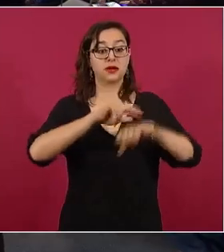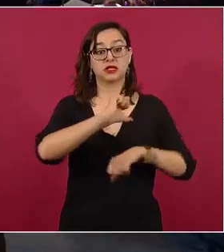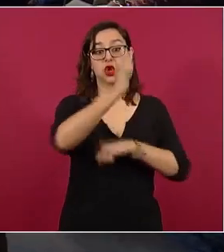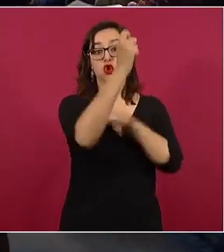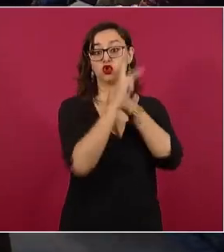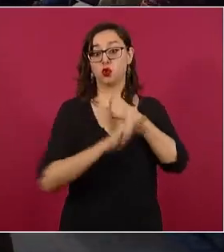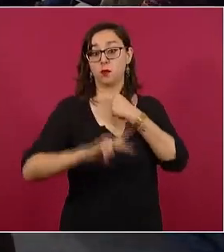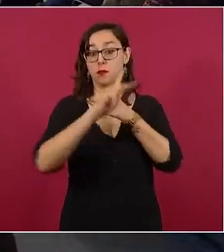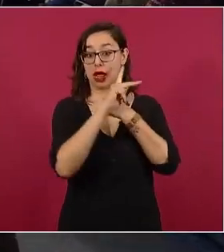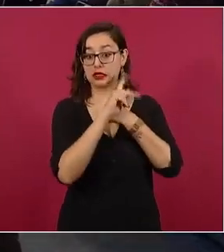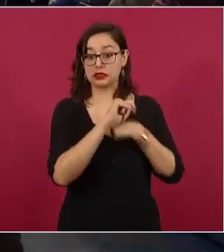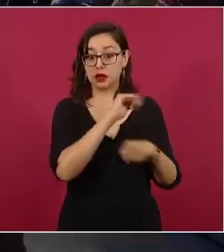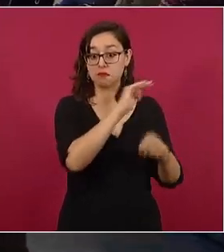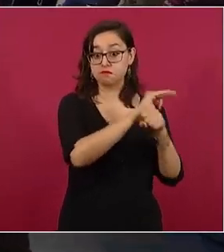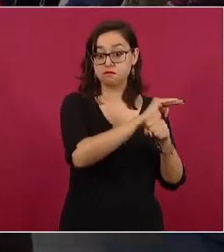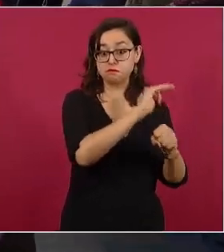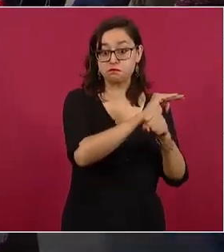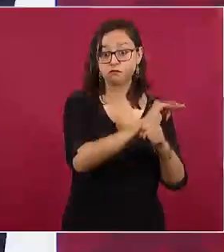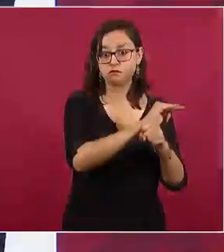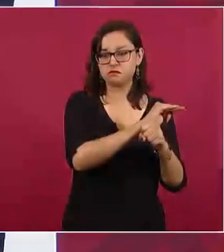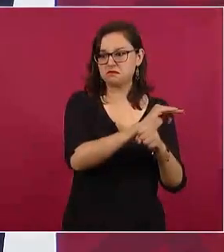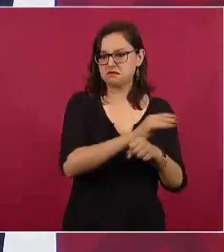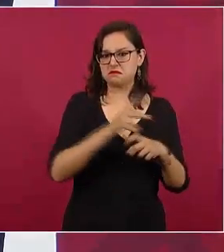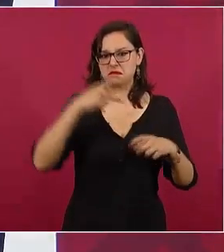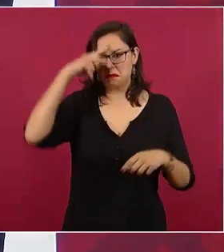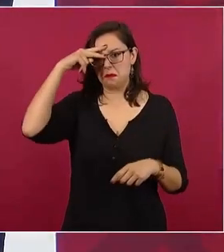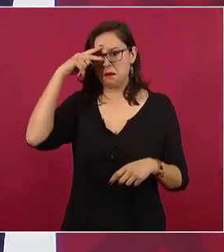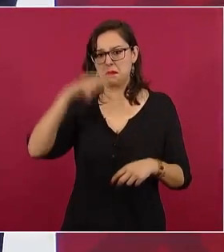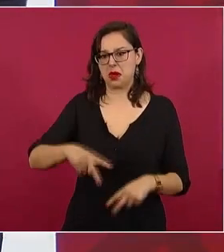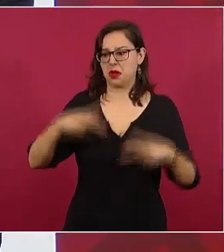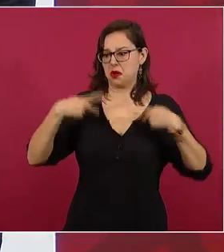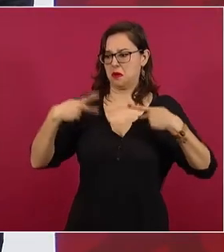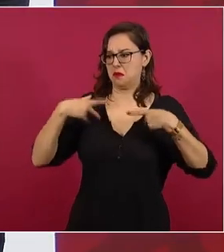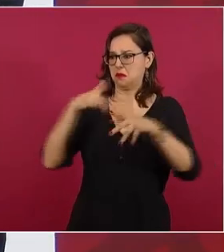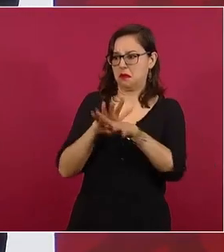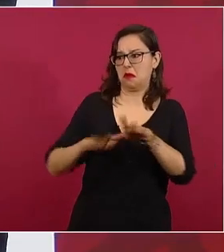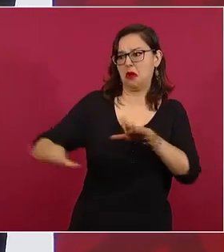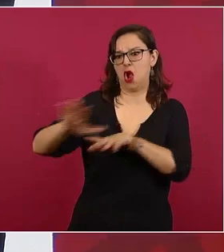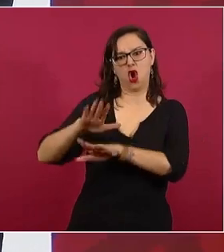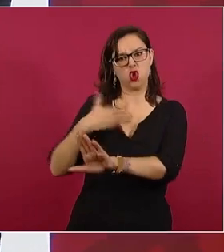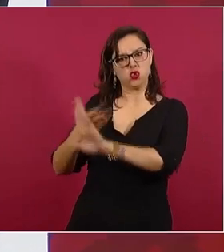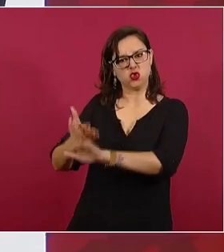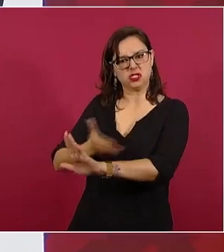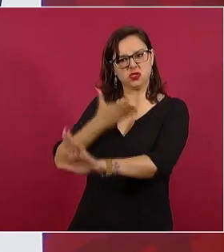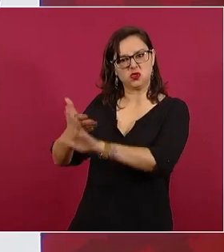en contra de los mexicanos.